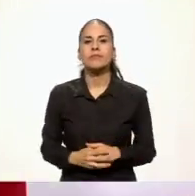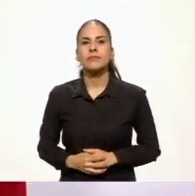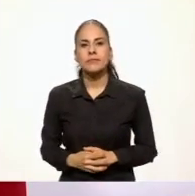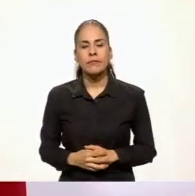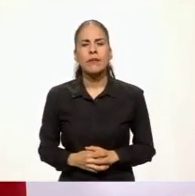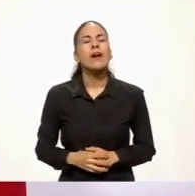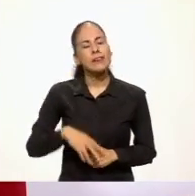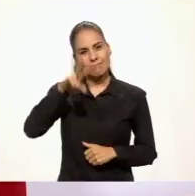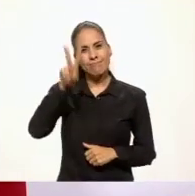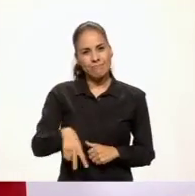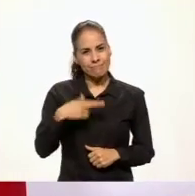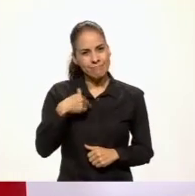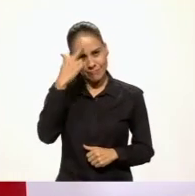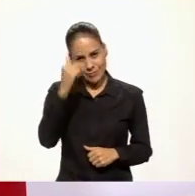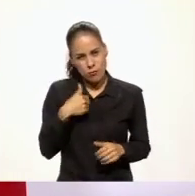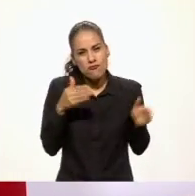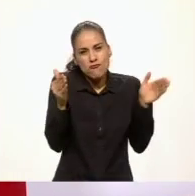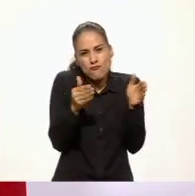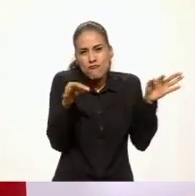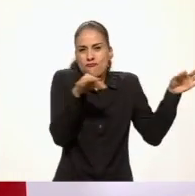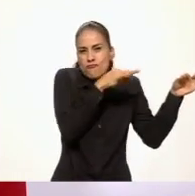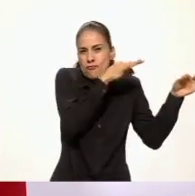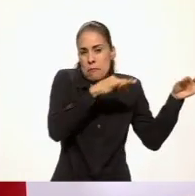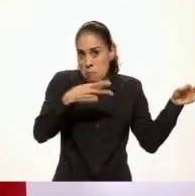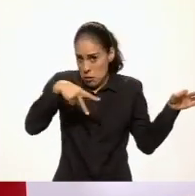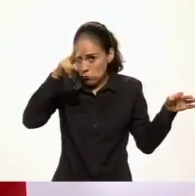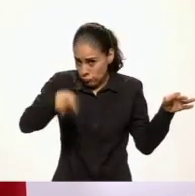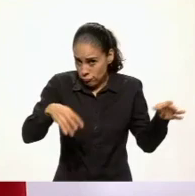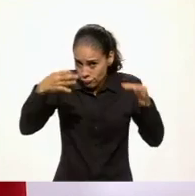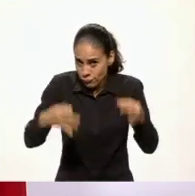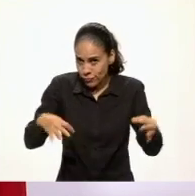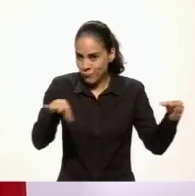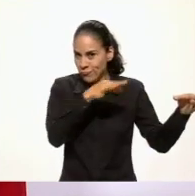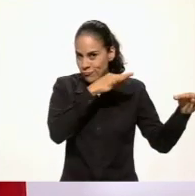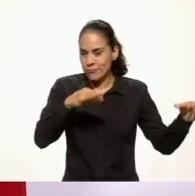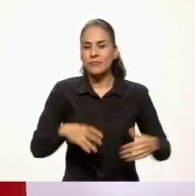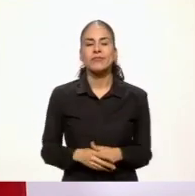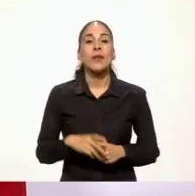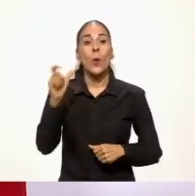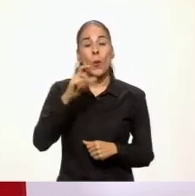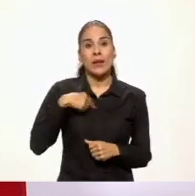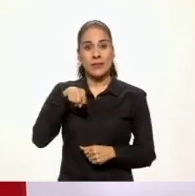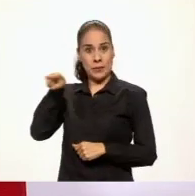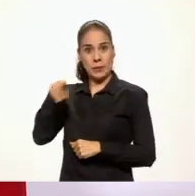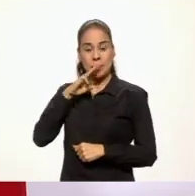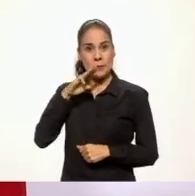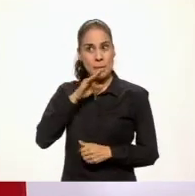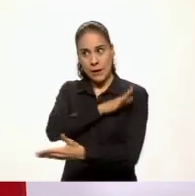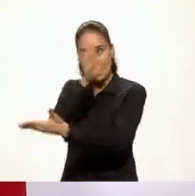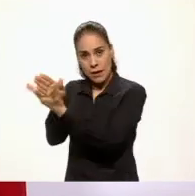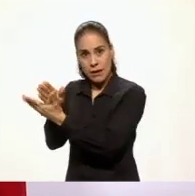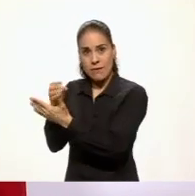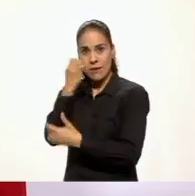Es cierto que era un violín chiquito, pero era un violín. A la hora que su madre asistía a las clases